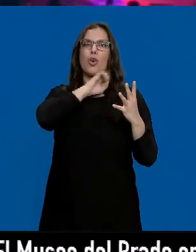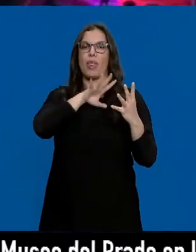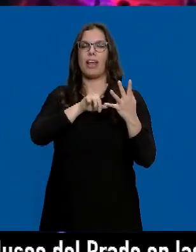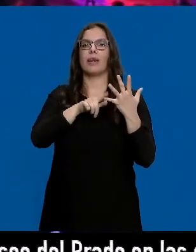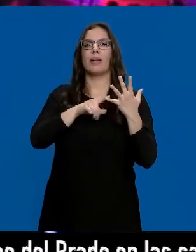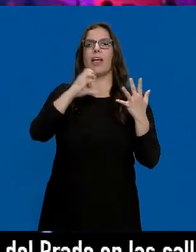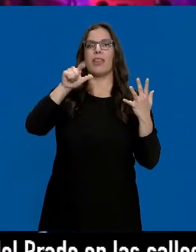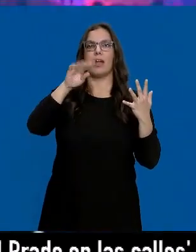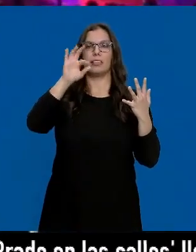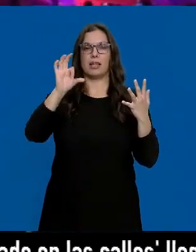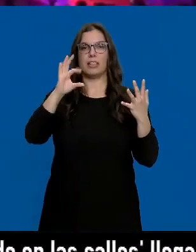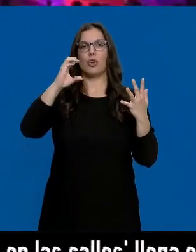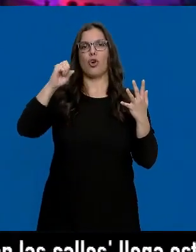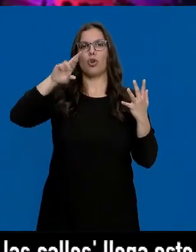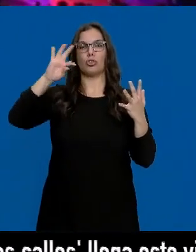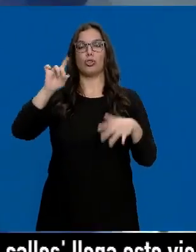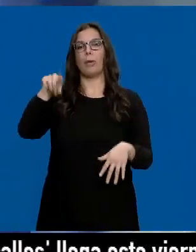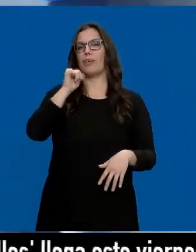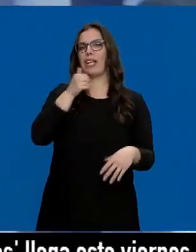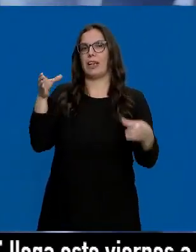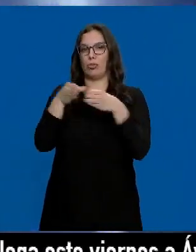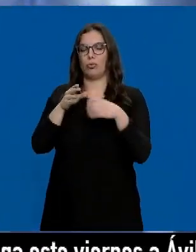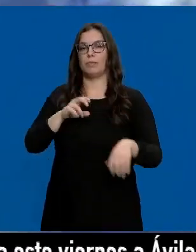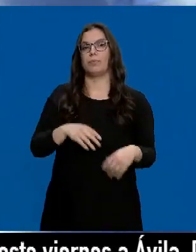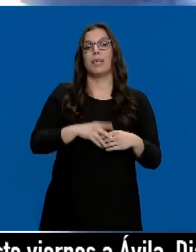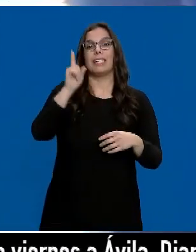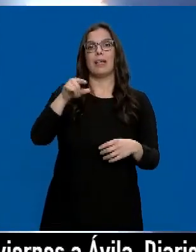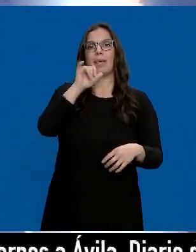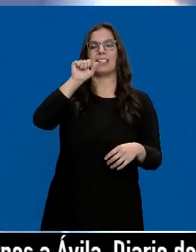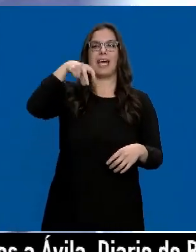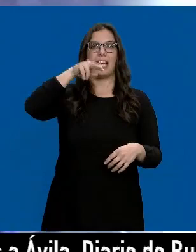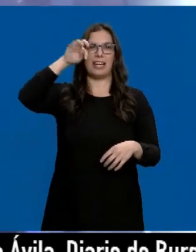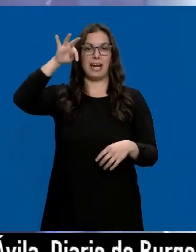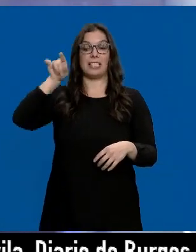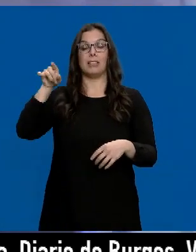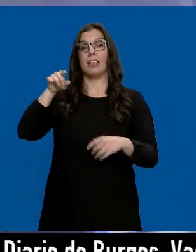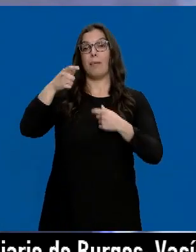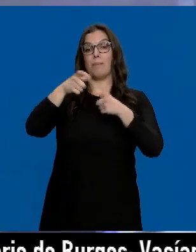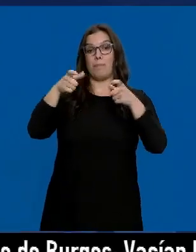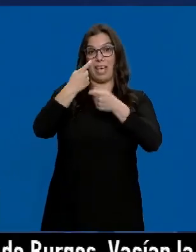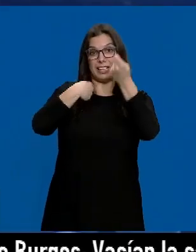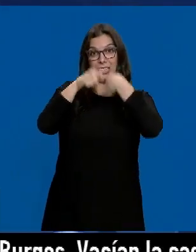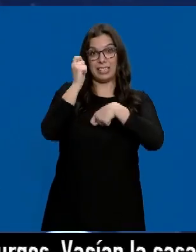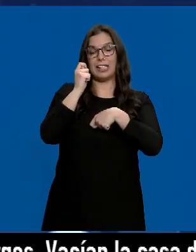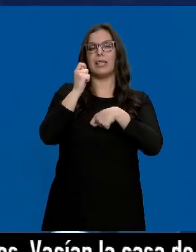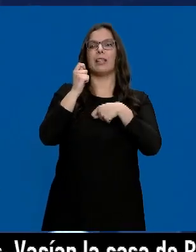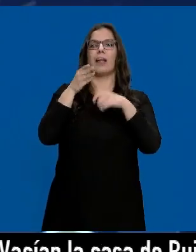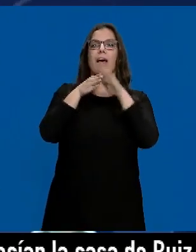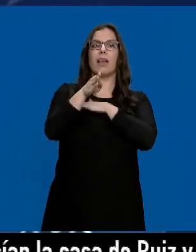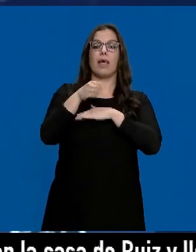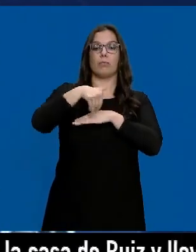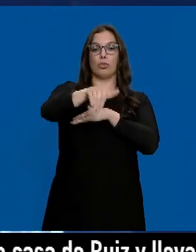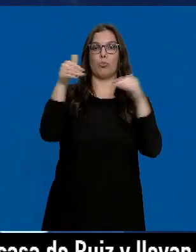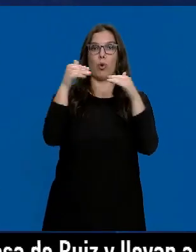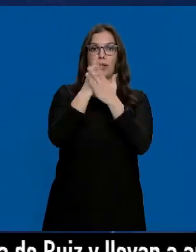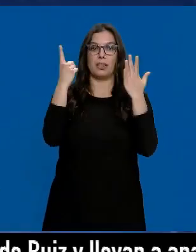Cortos o Los Secretos. Otra de las sorpresas es la presencia de Janet. Las entradas saldrán a la venta este jueves 16 de diciembre.